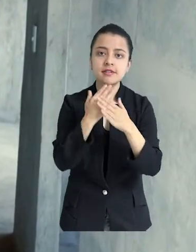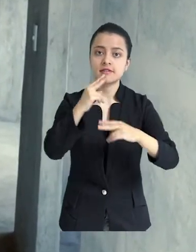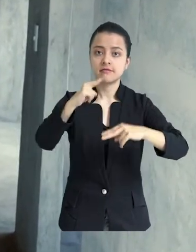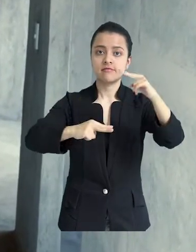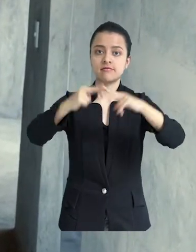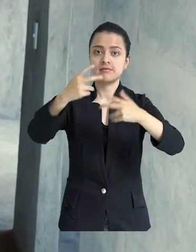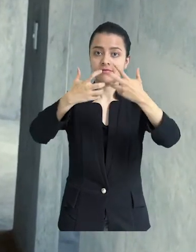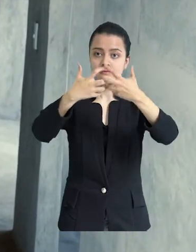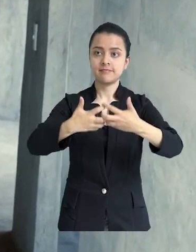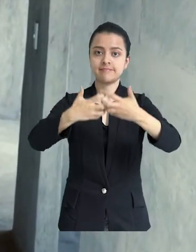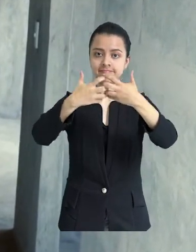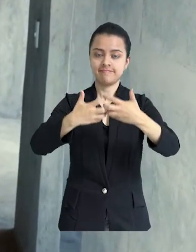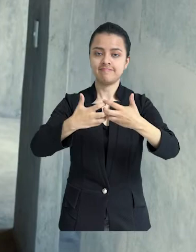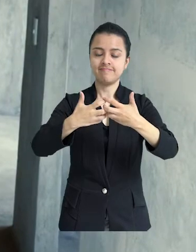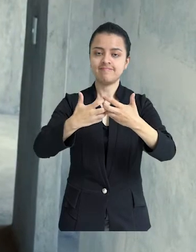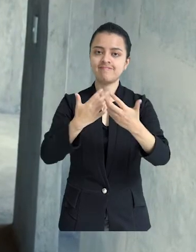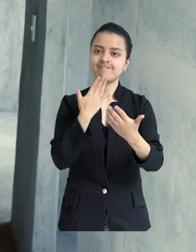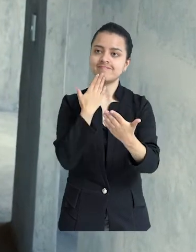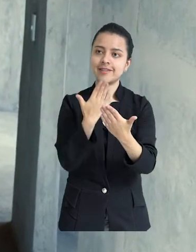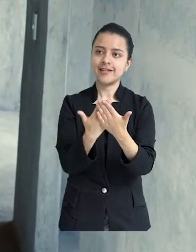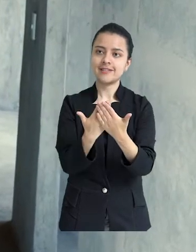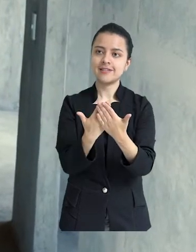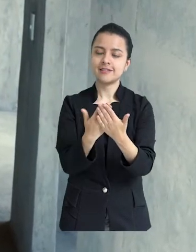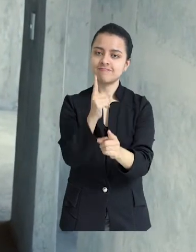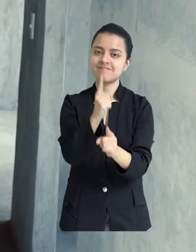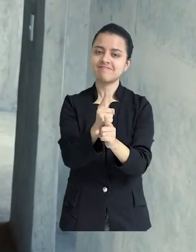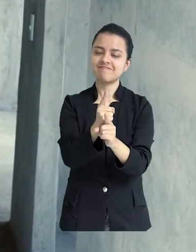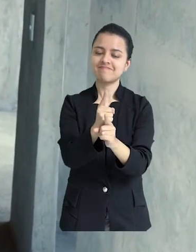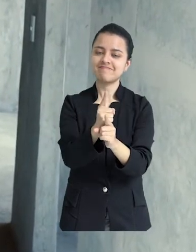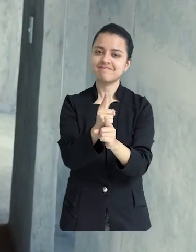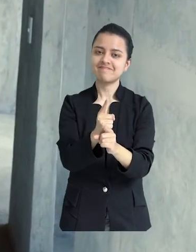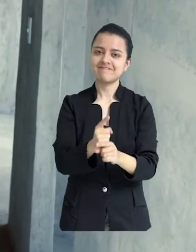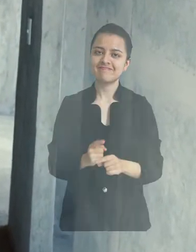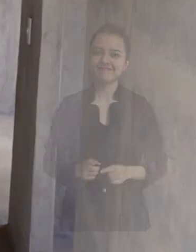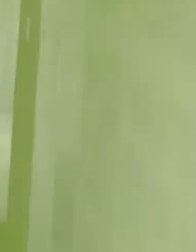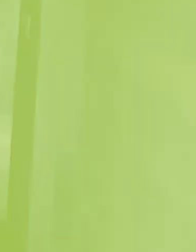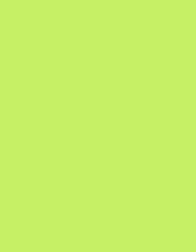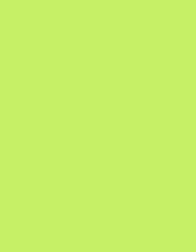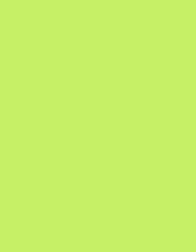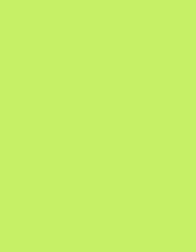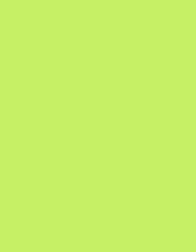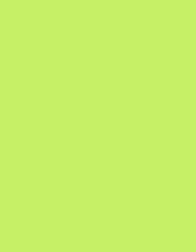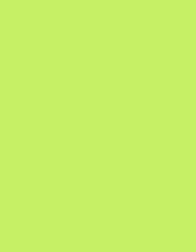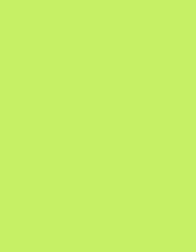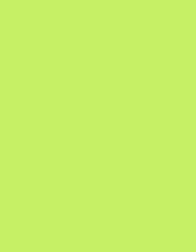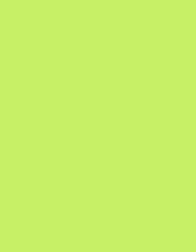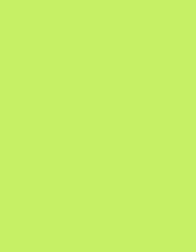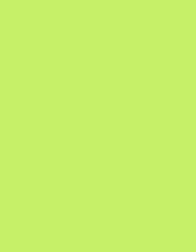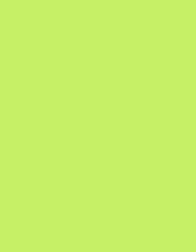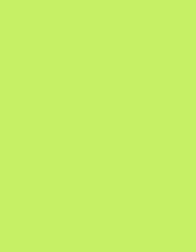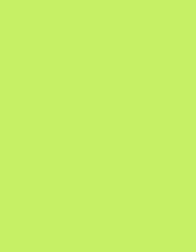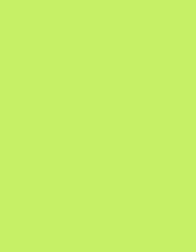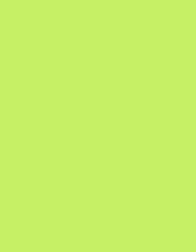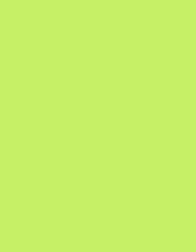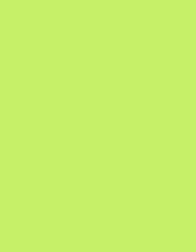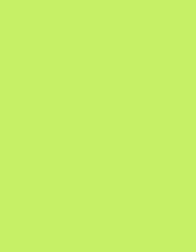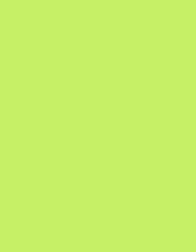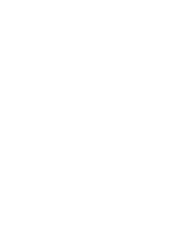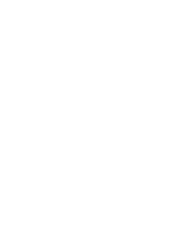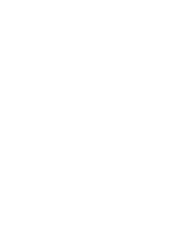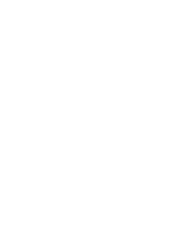agradecimiento a la constructora Nelecomar que hizo este sueño realidad. Gracias. Gracias. Gracias.